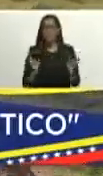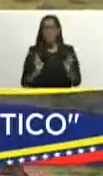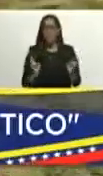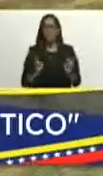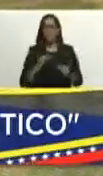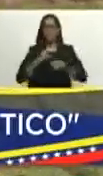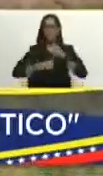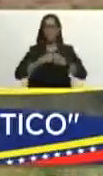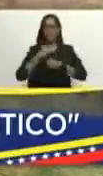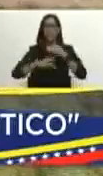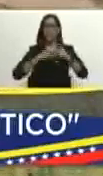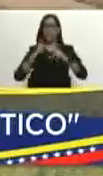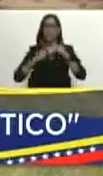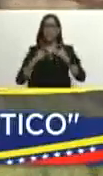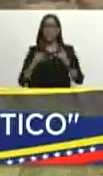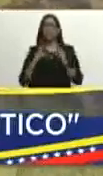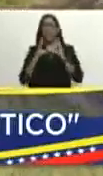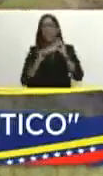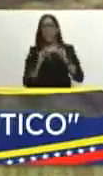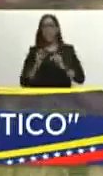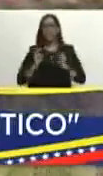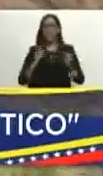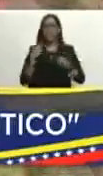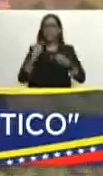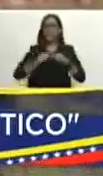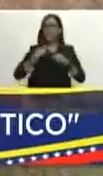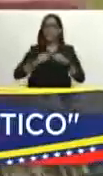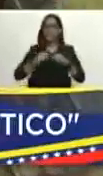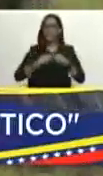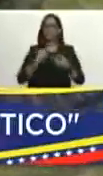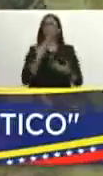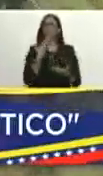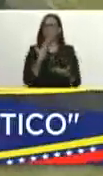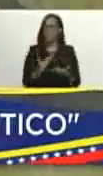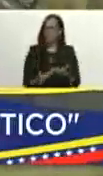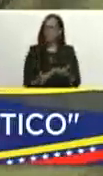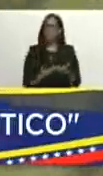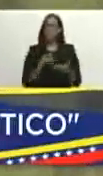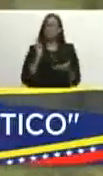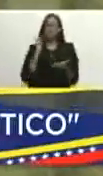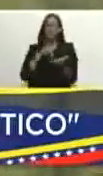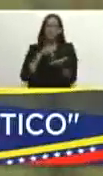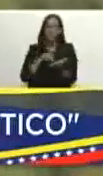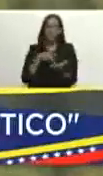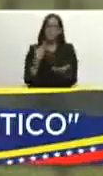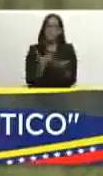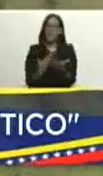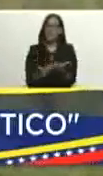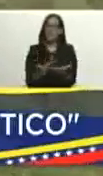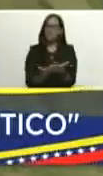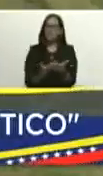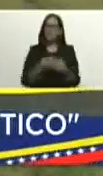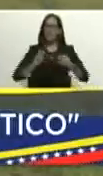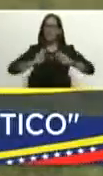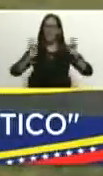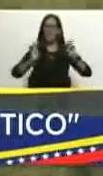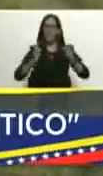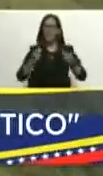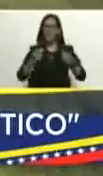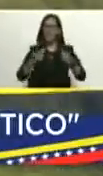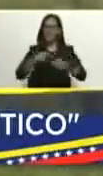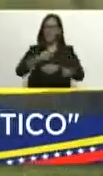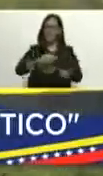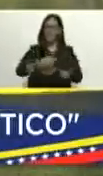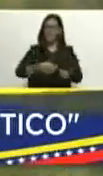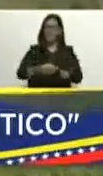allí resolvimos el tema del gaso y queremos darle las gracias allí también se planteó el tema del financiamiento presidente y cómo avanza la